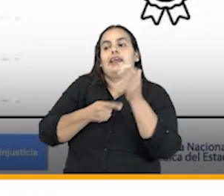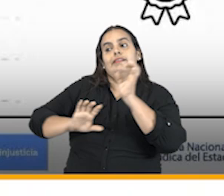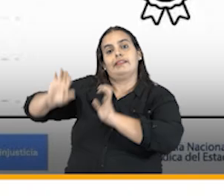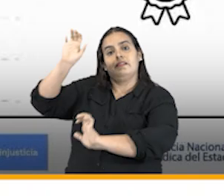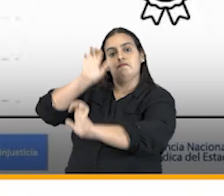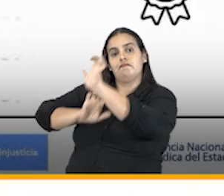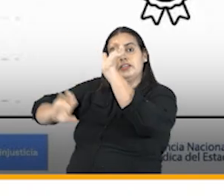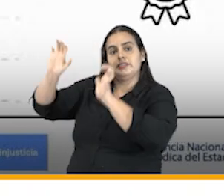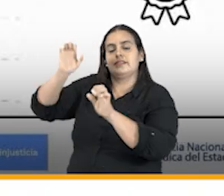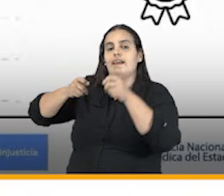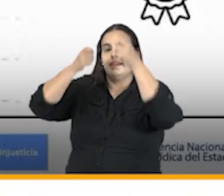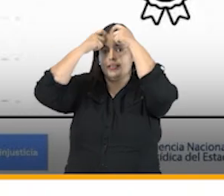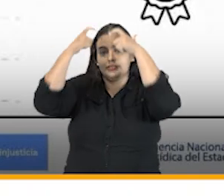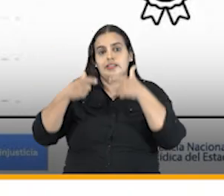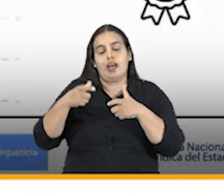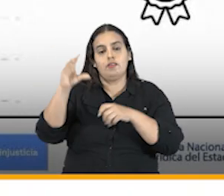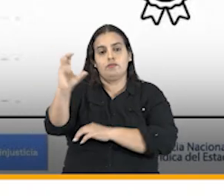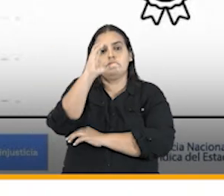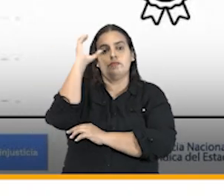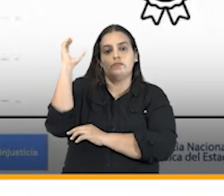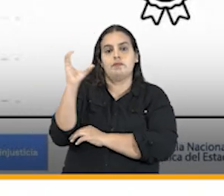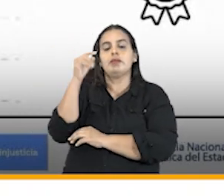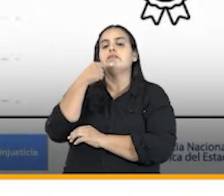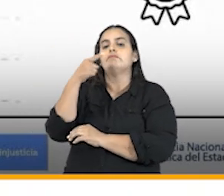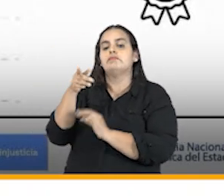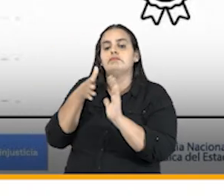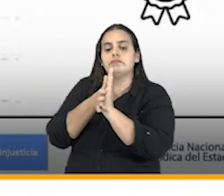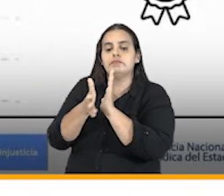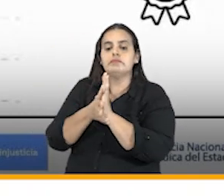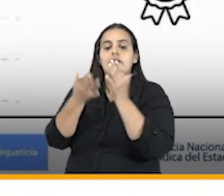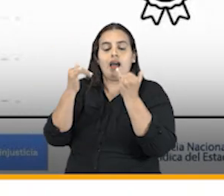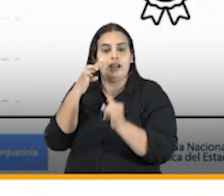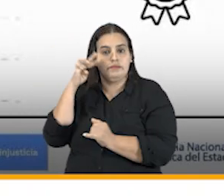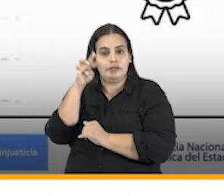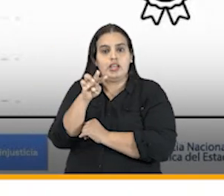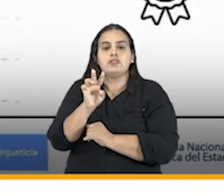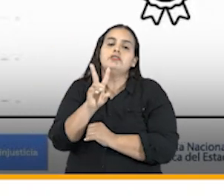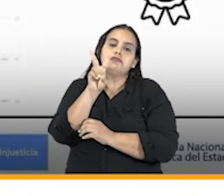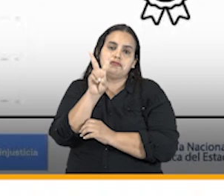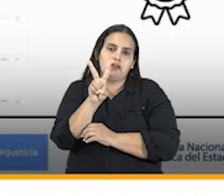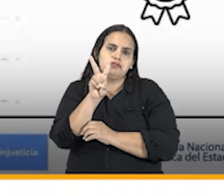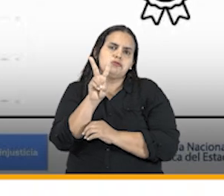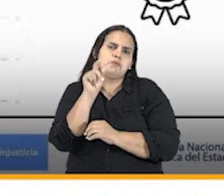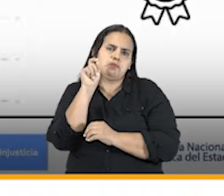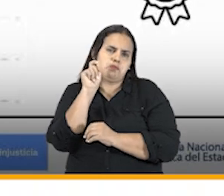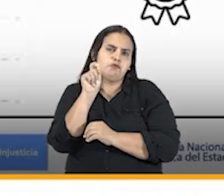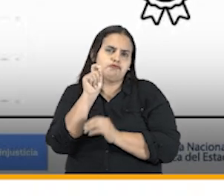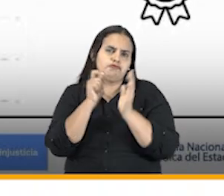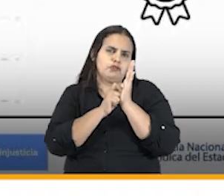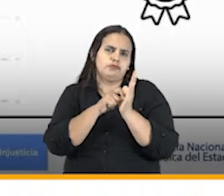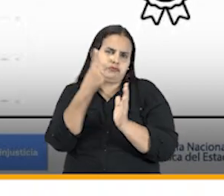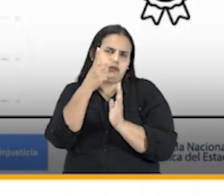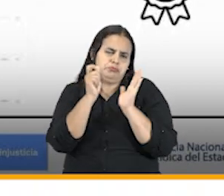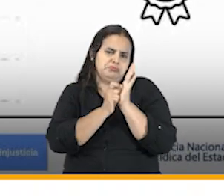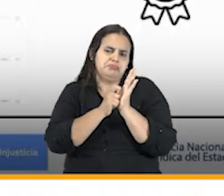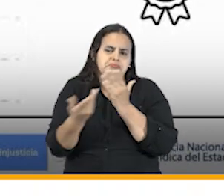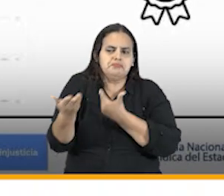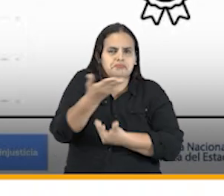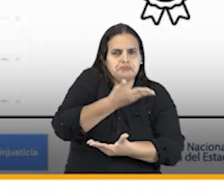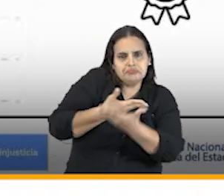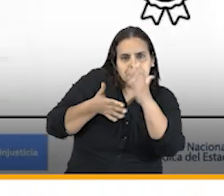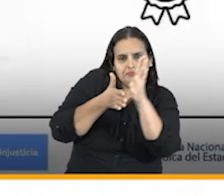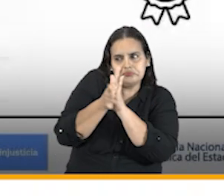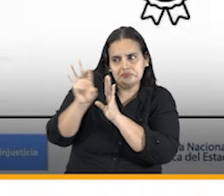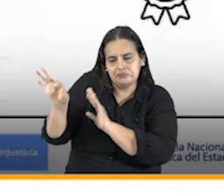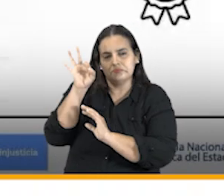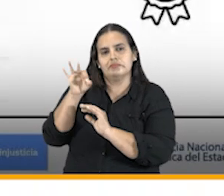defensa del estado colombiano en estos dos escenarios de litigio hay dos puntos que quiero destacar y compartir con ustedes